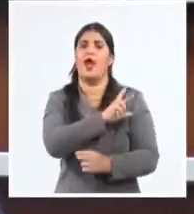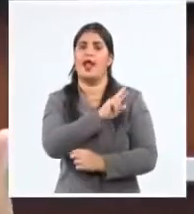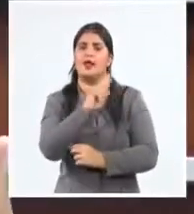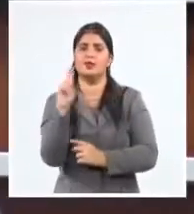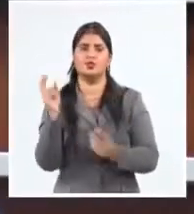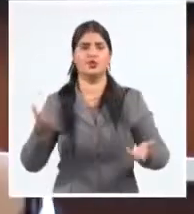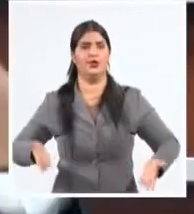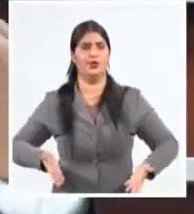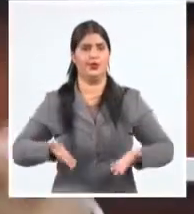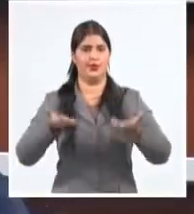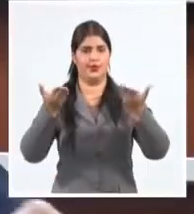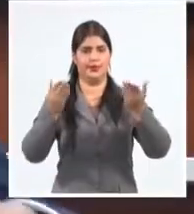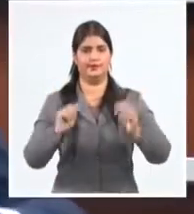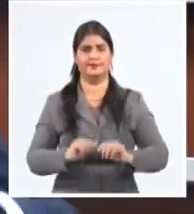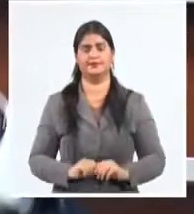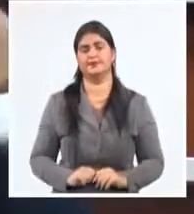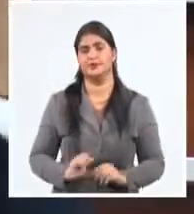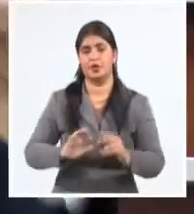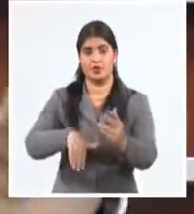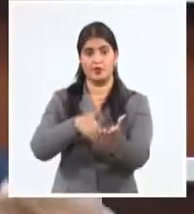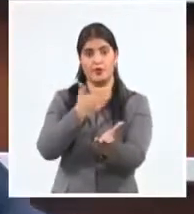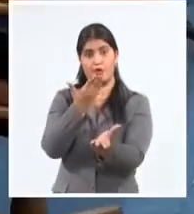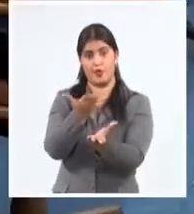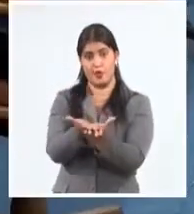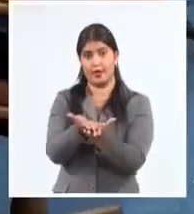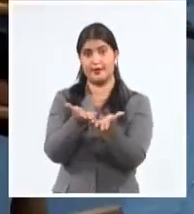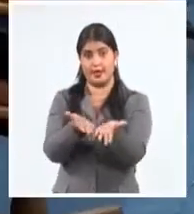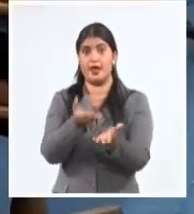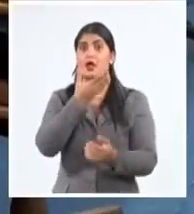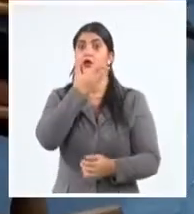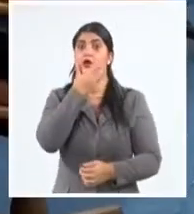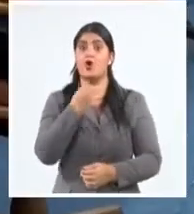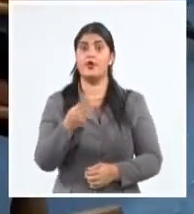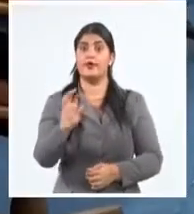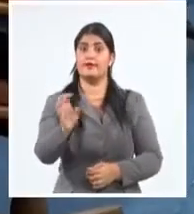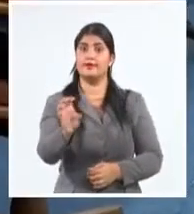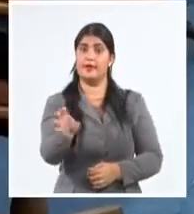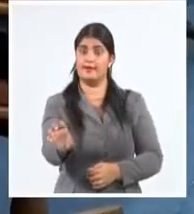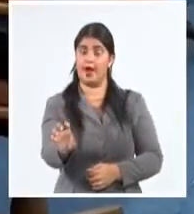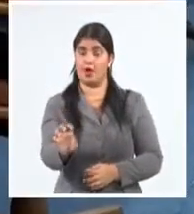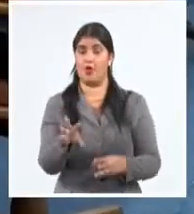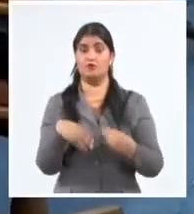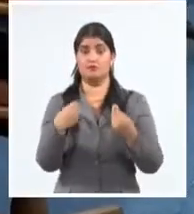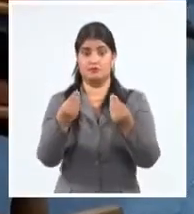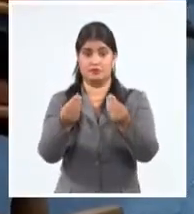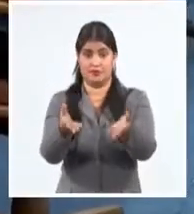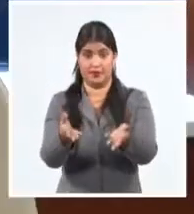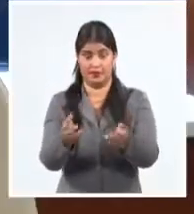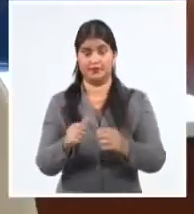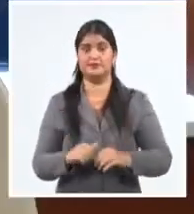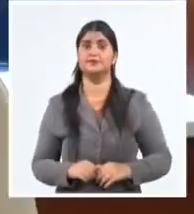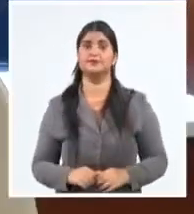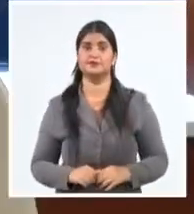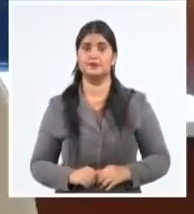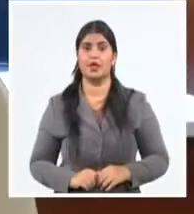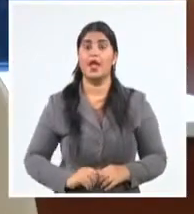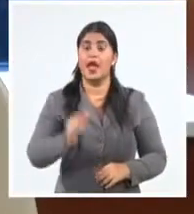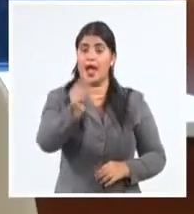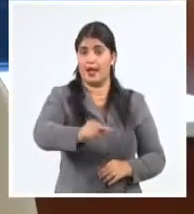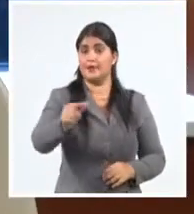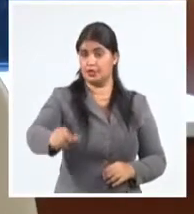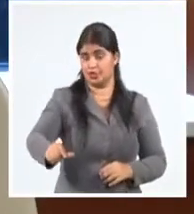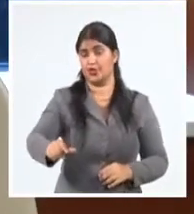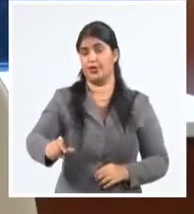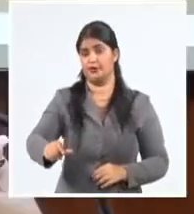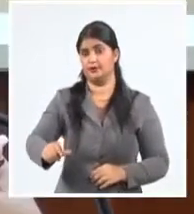propuestas que presentaron al jefe de Estado, los jóvenes del sector bancario, está la concesión de créditos a las personas para que puedan adquirir los bienes que